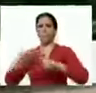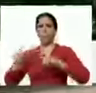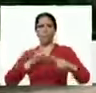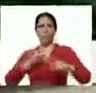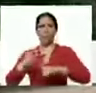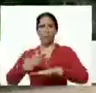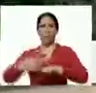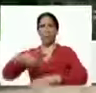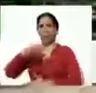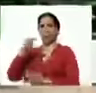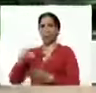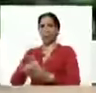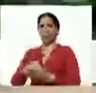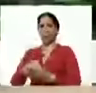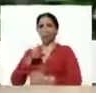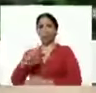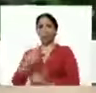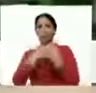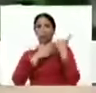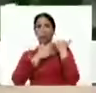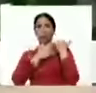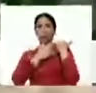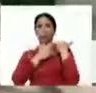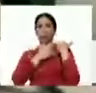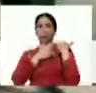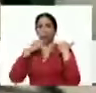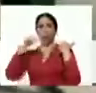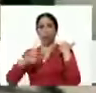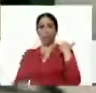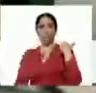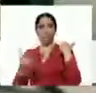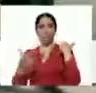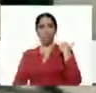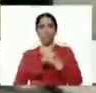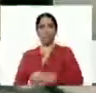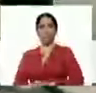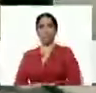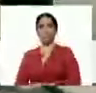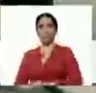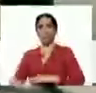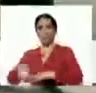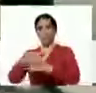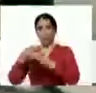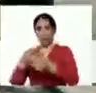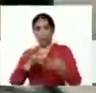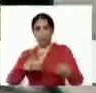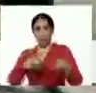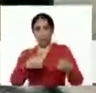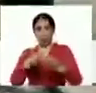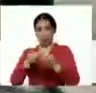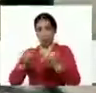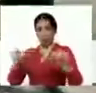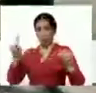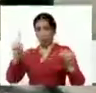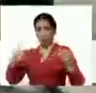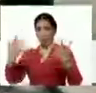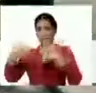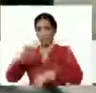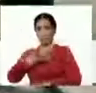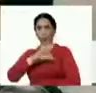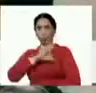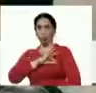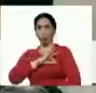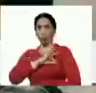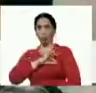Ejecutivo Nacional y que usted dirige. Por eso es tan importante que en el Ministerio de Agricultura y Tierra, desde la empresa socialista